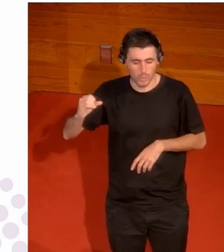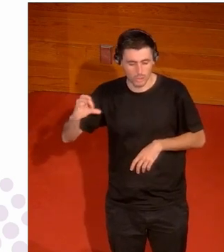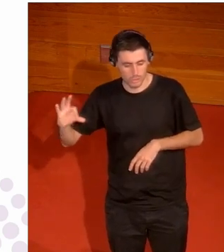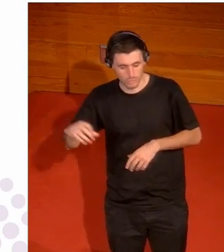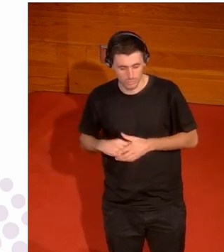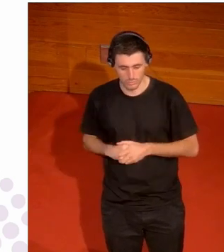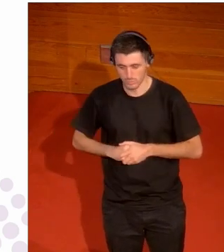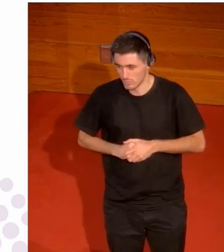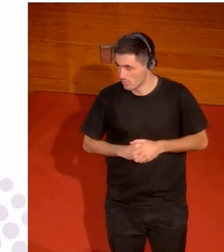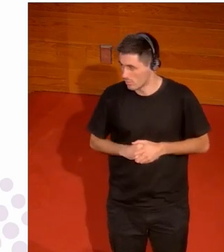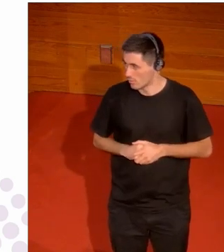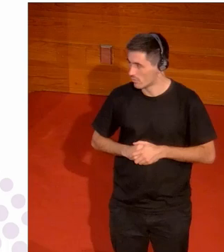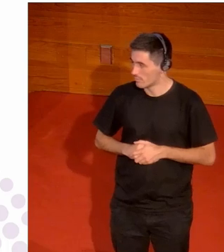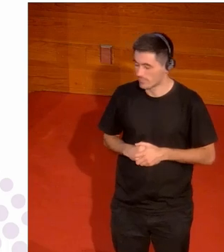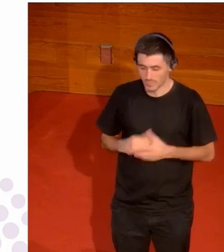arte aplausos